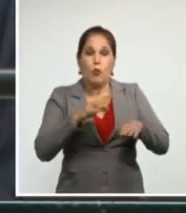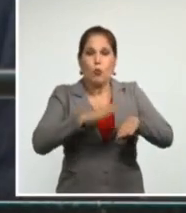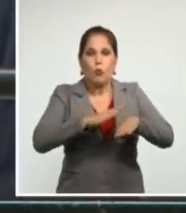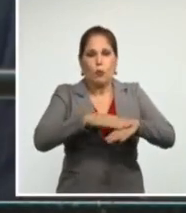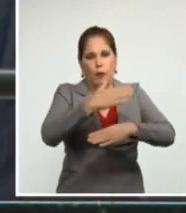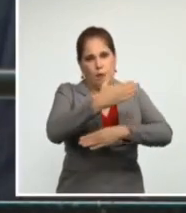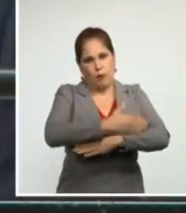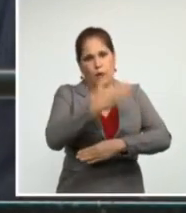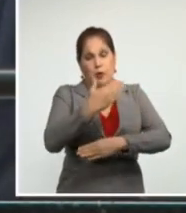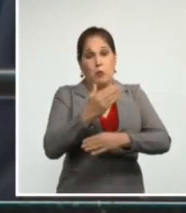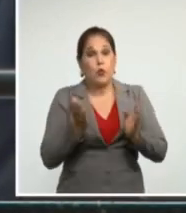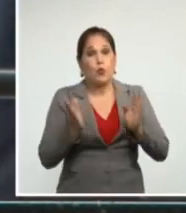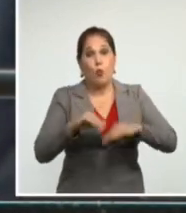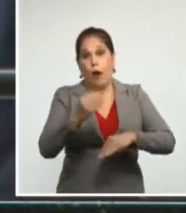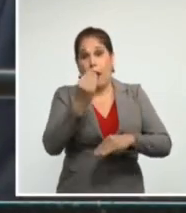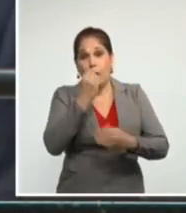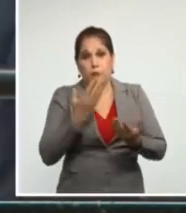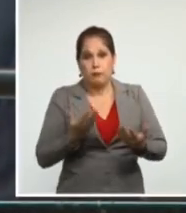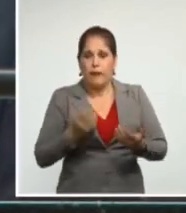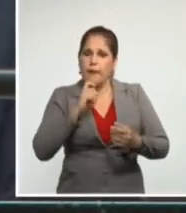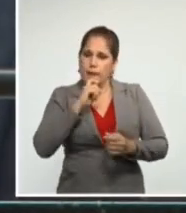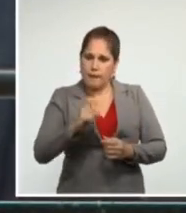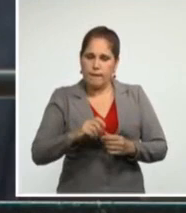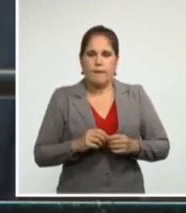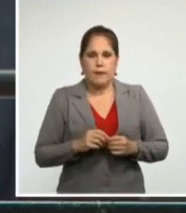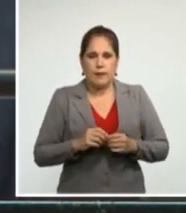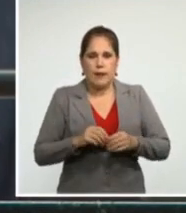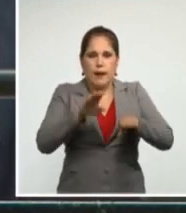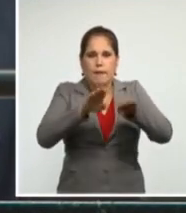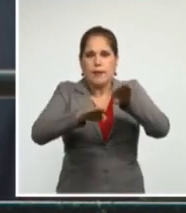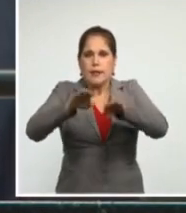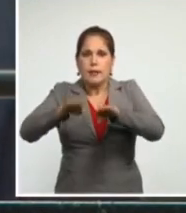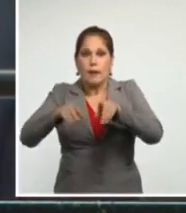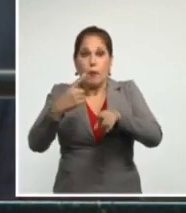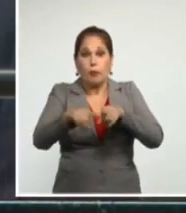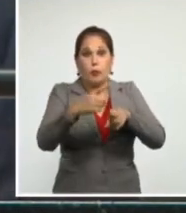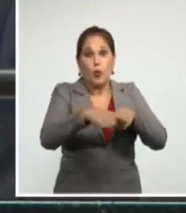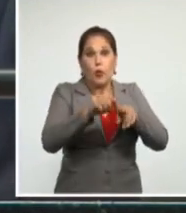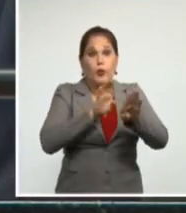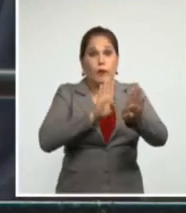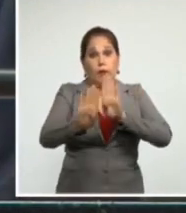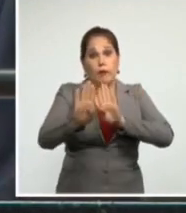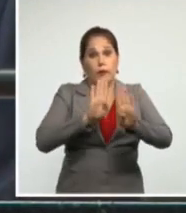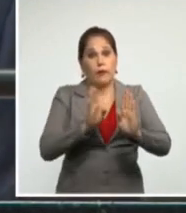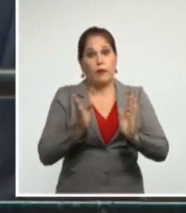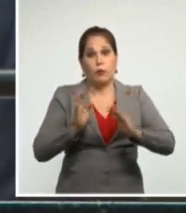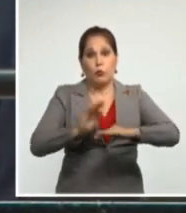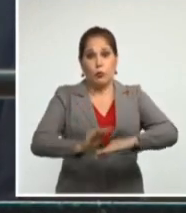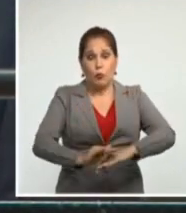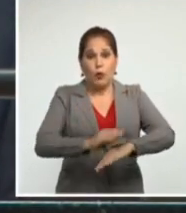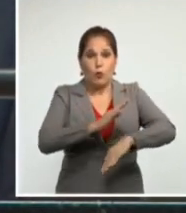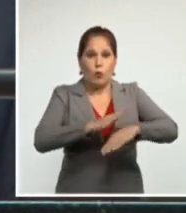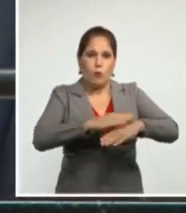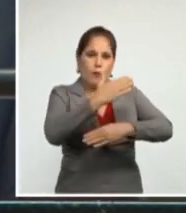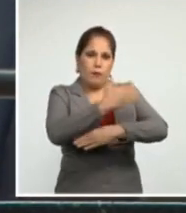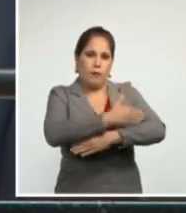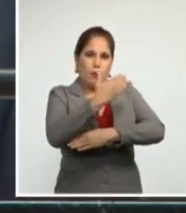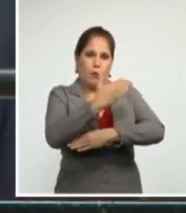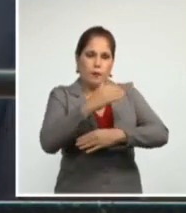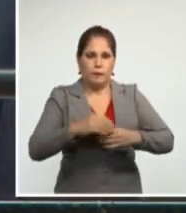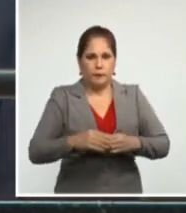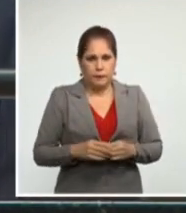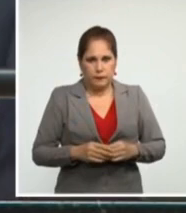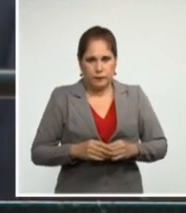desabastecimiento y la inestabilidad de productos imprescindibles y de primera necesidad